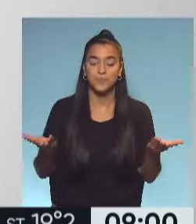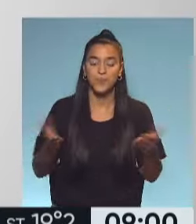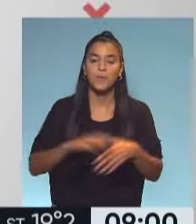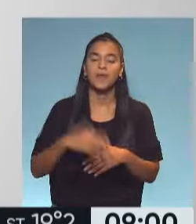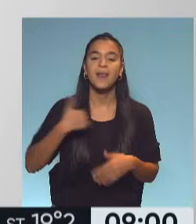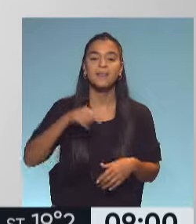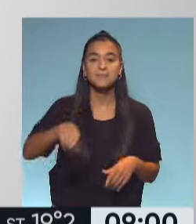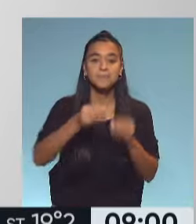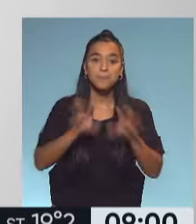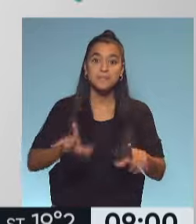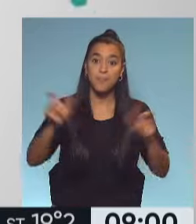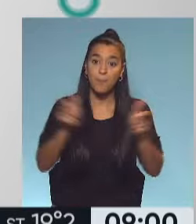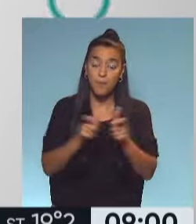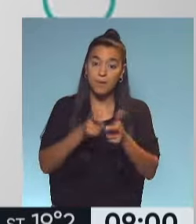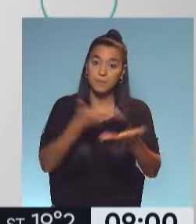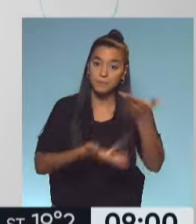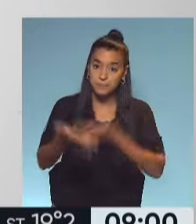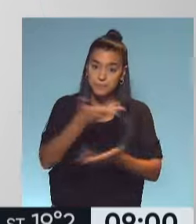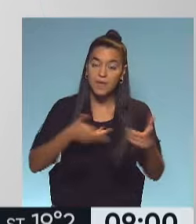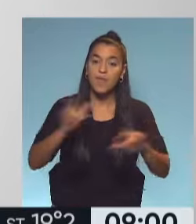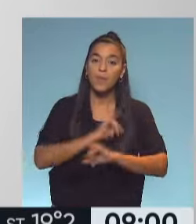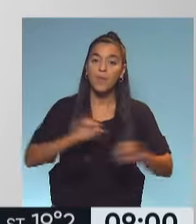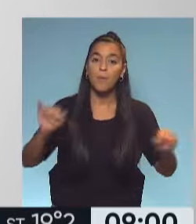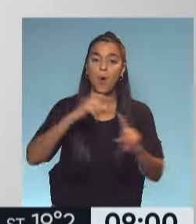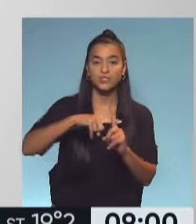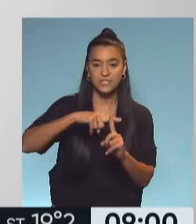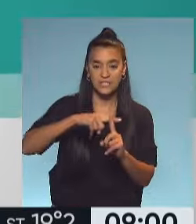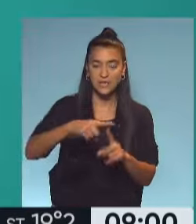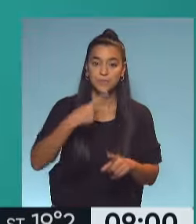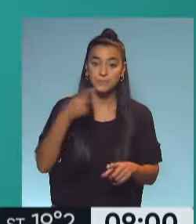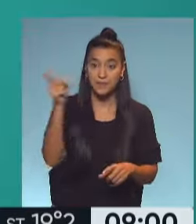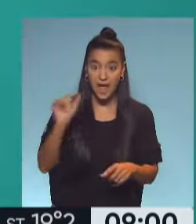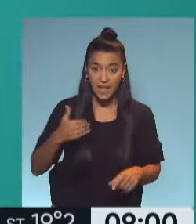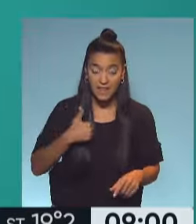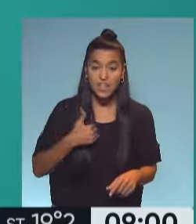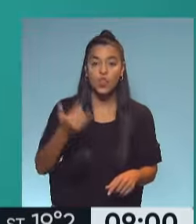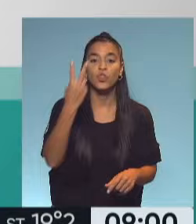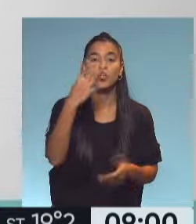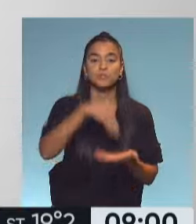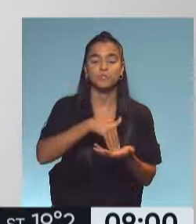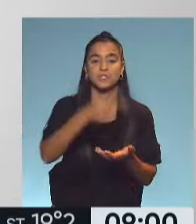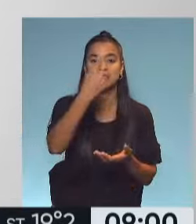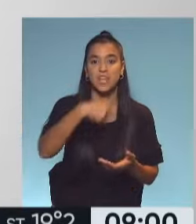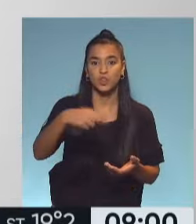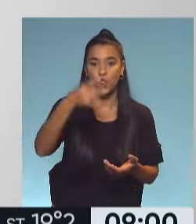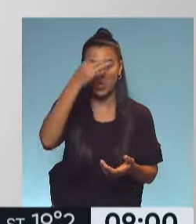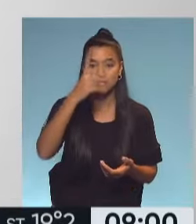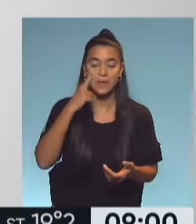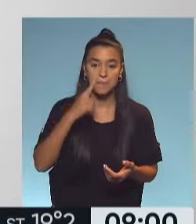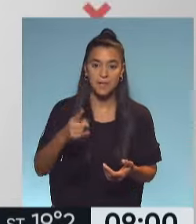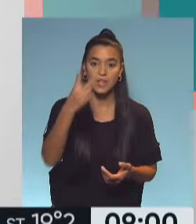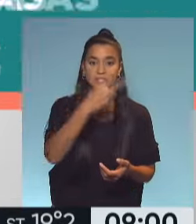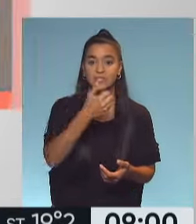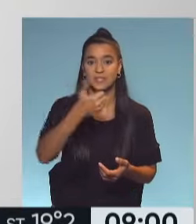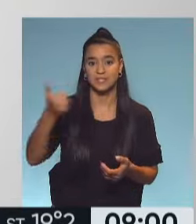Argentina, y comenzamos nuestro programa compartiendo con ustedes el dato positivo, que habla de que en el país ya son 2.112.266